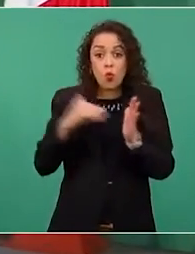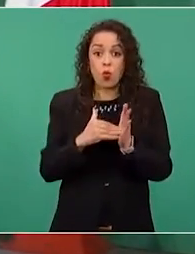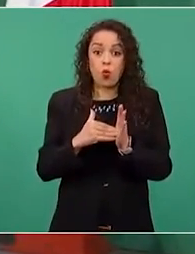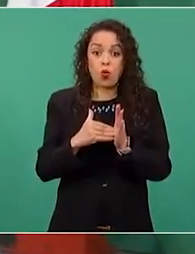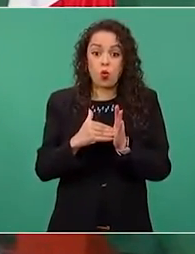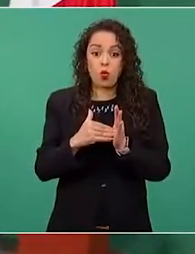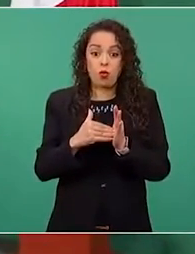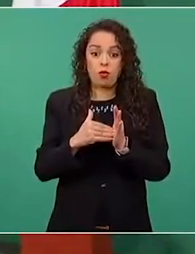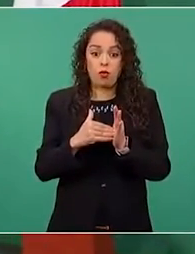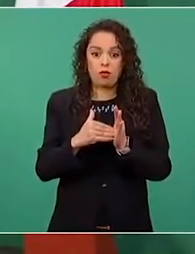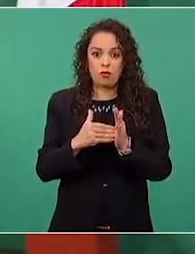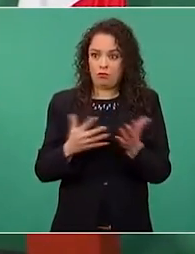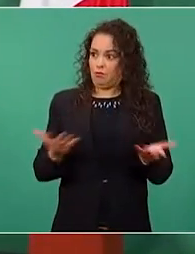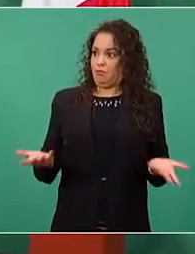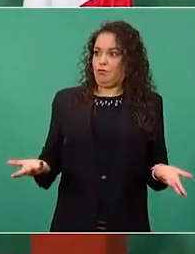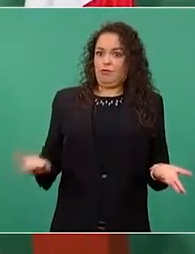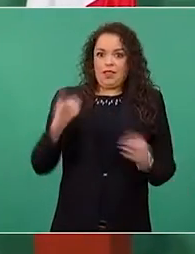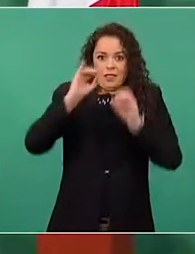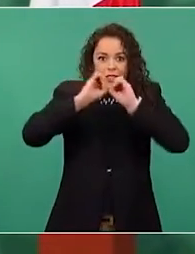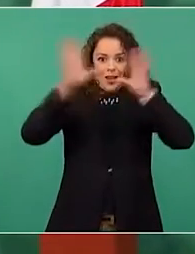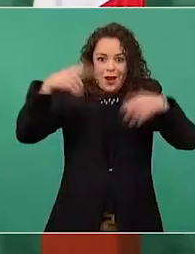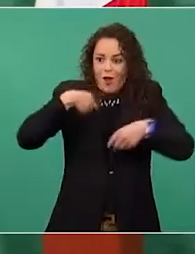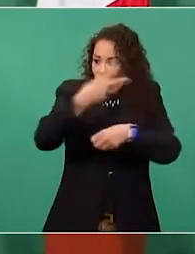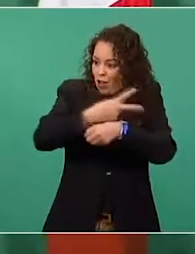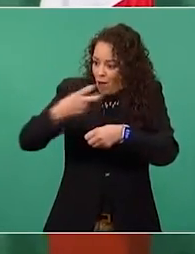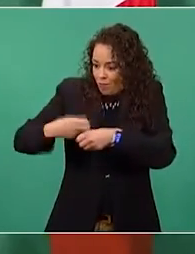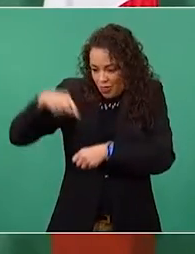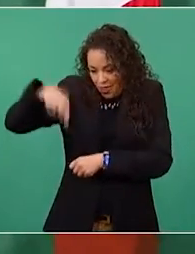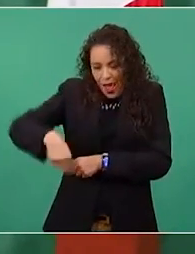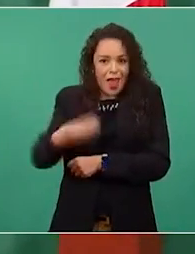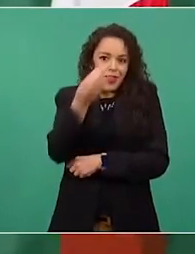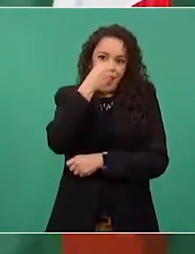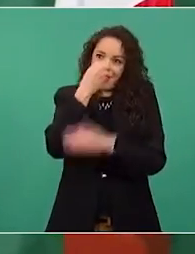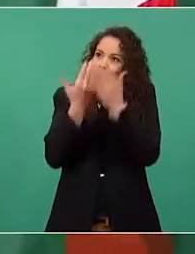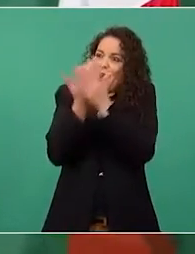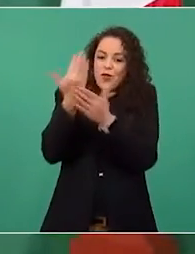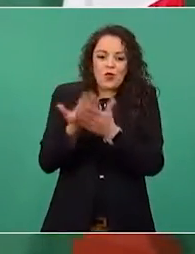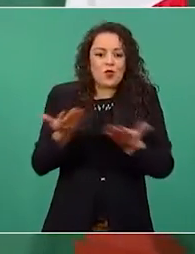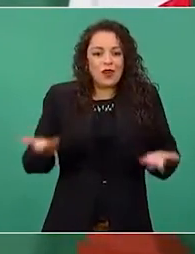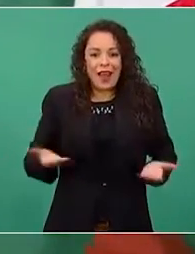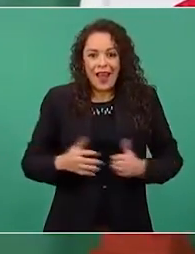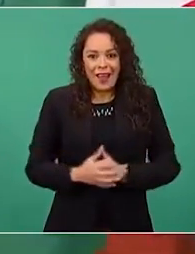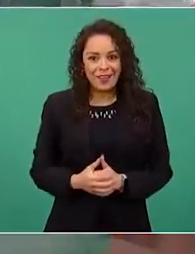¿Cómo no lo voy a invitar a hacer nada? ¿Eh?